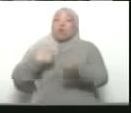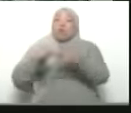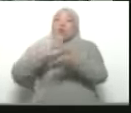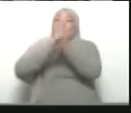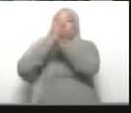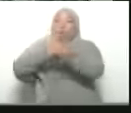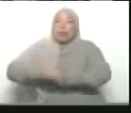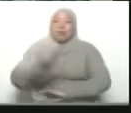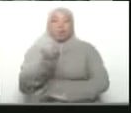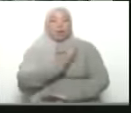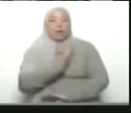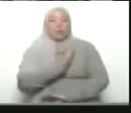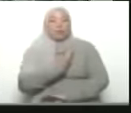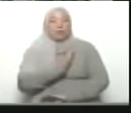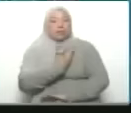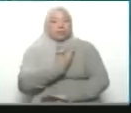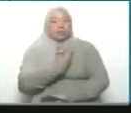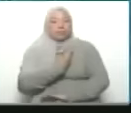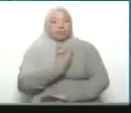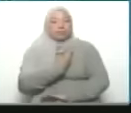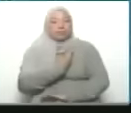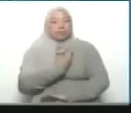completo a Gaza. Ahí está.